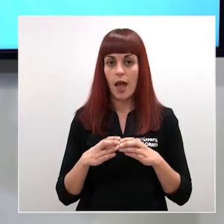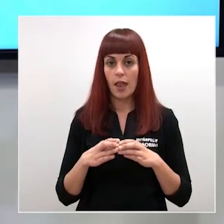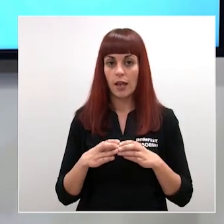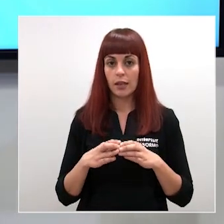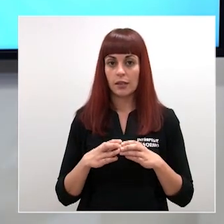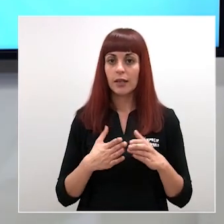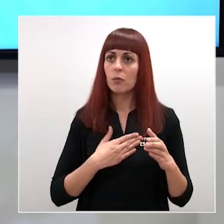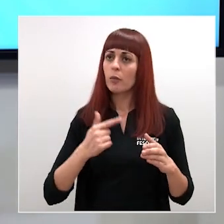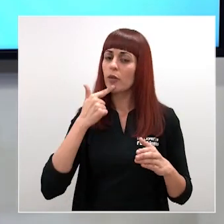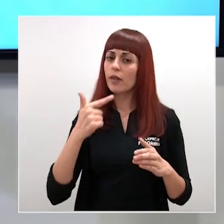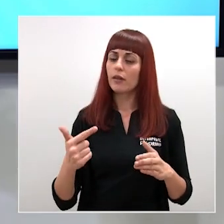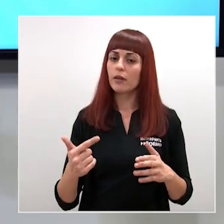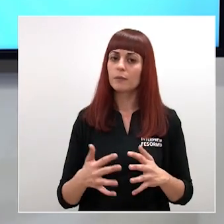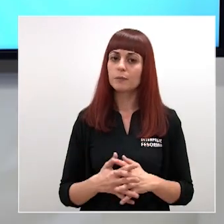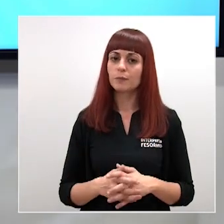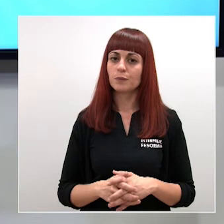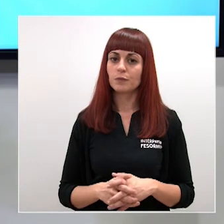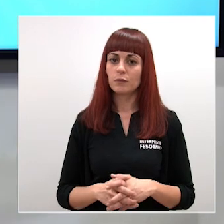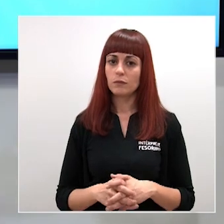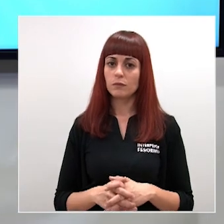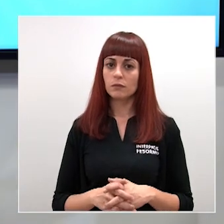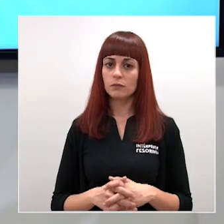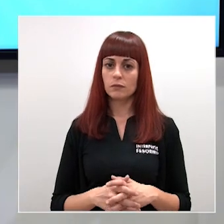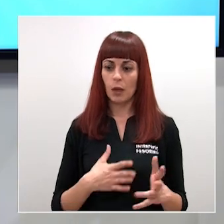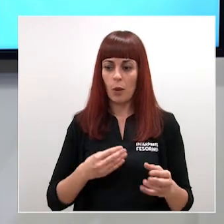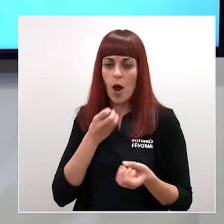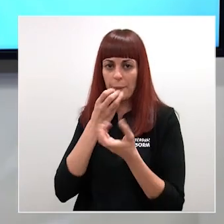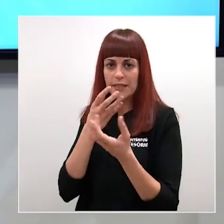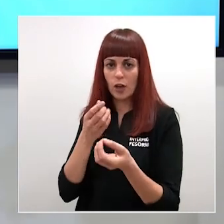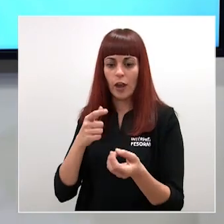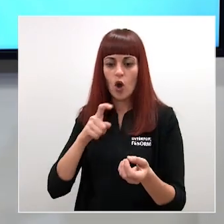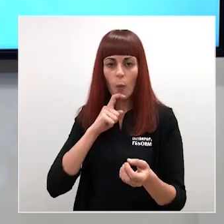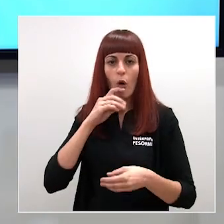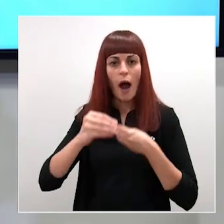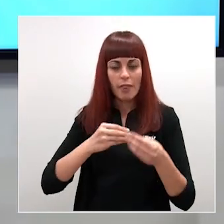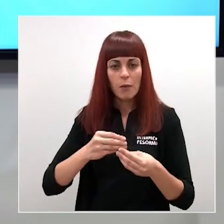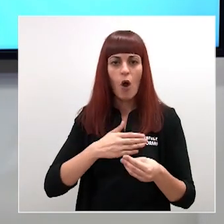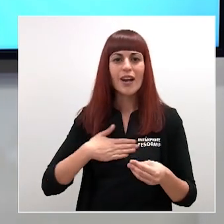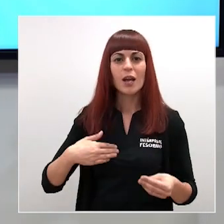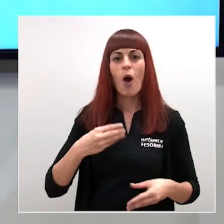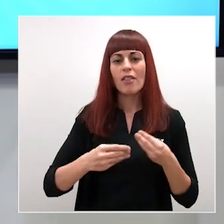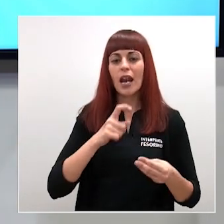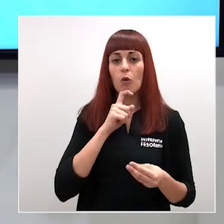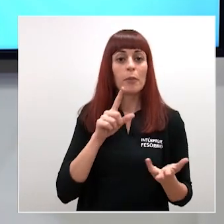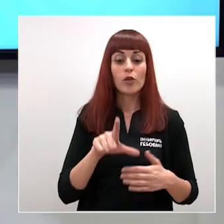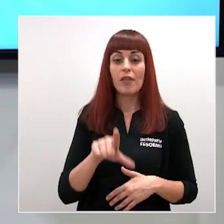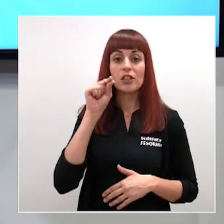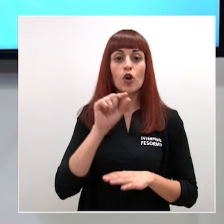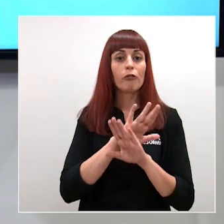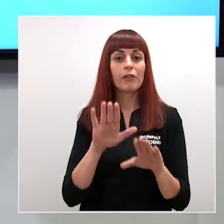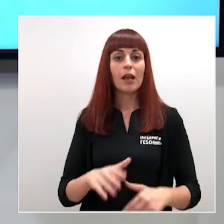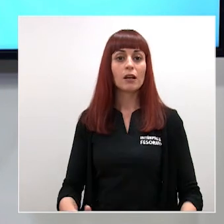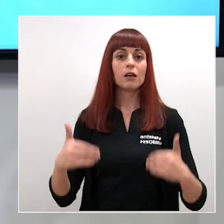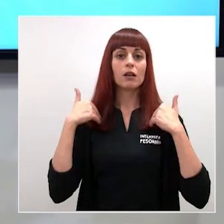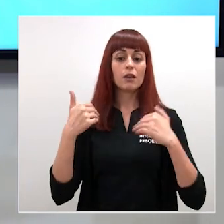que pudiéramos decir cosas como las hemos hecho y como queremos seguir la haciéndolas ahora la decisión final va a ser del ministerio él va a ser el va a poner